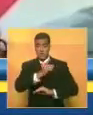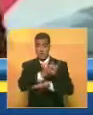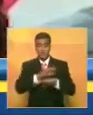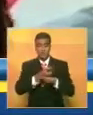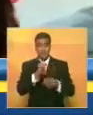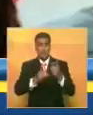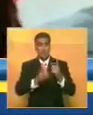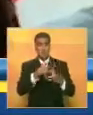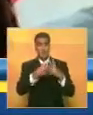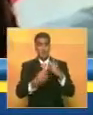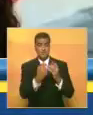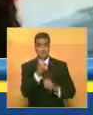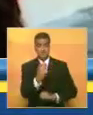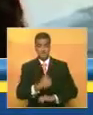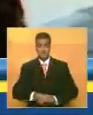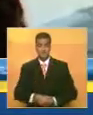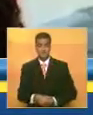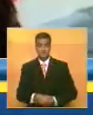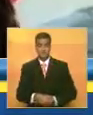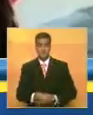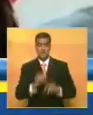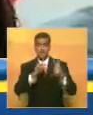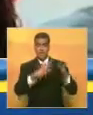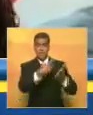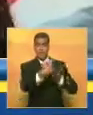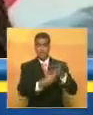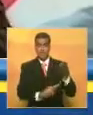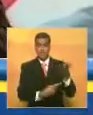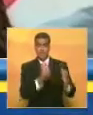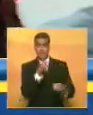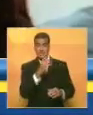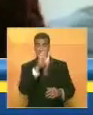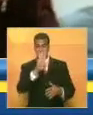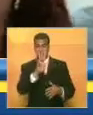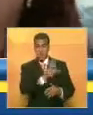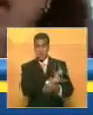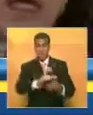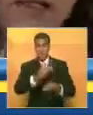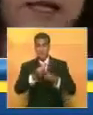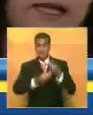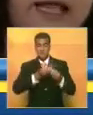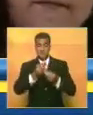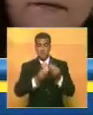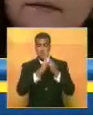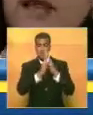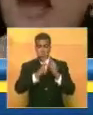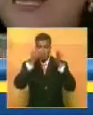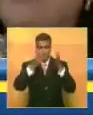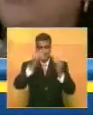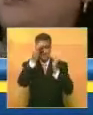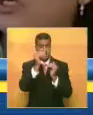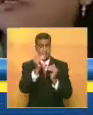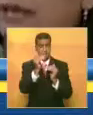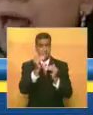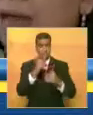varios indultos. Nuestro plan estratégico que contempla cinco líneas de acción, todas dirigidas a